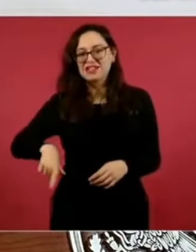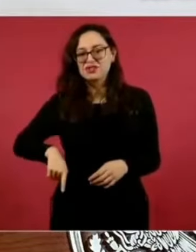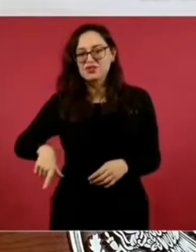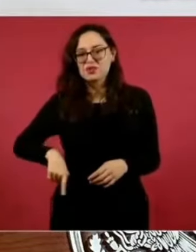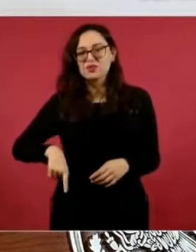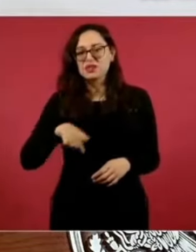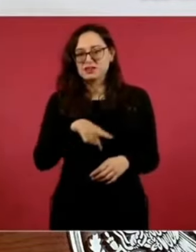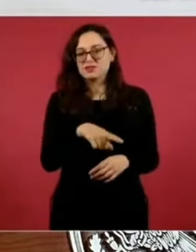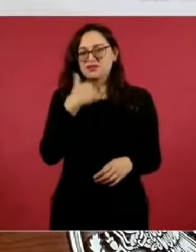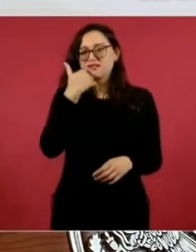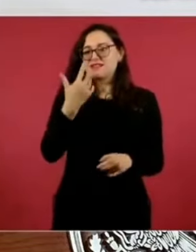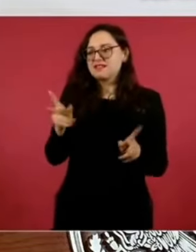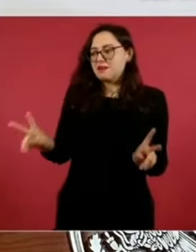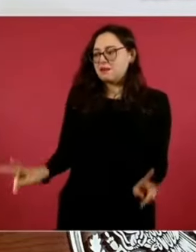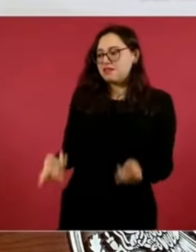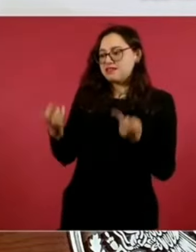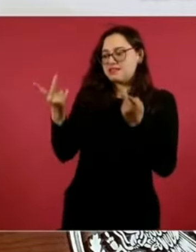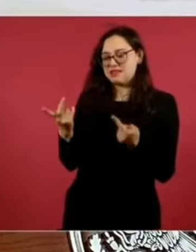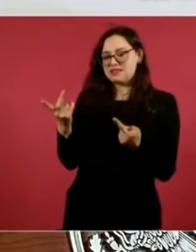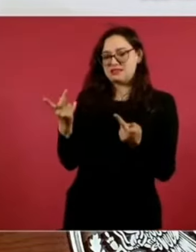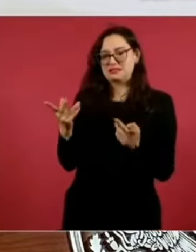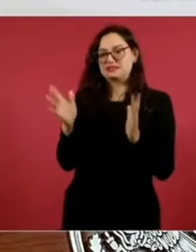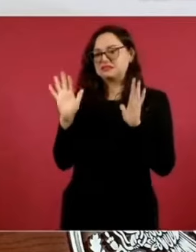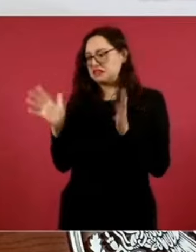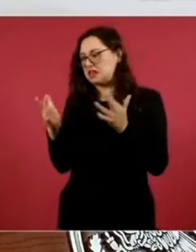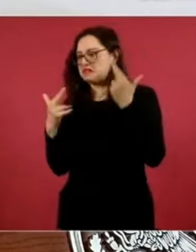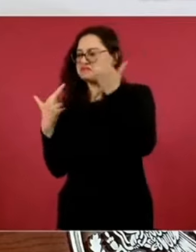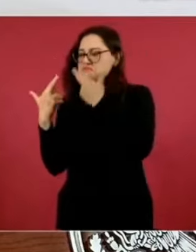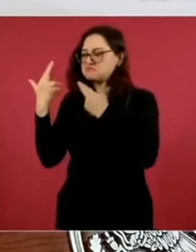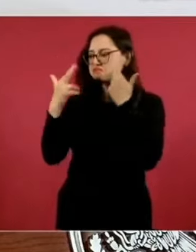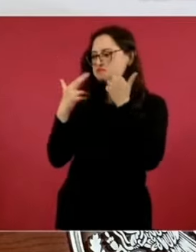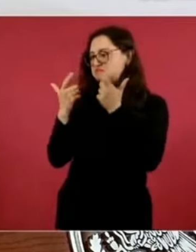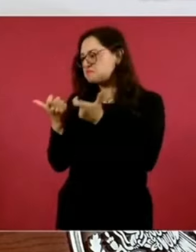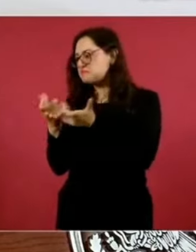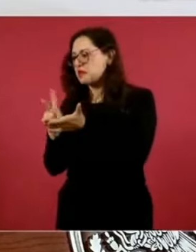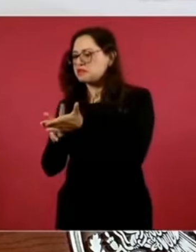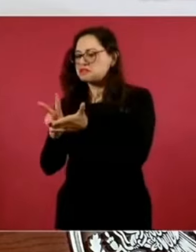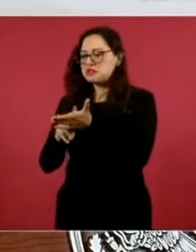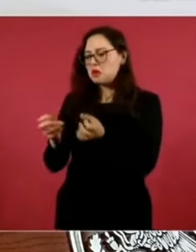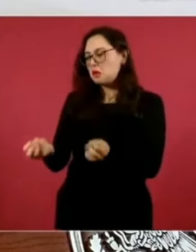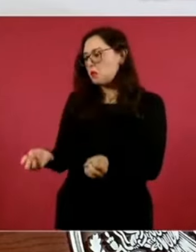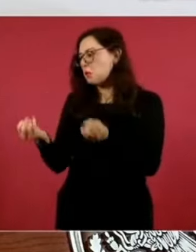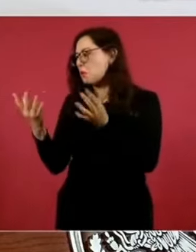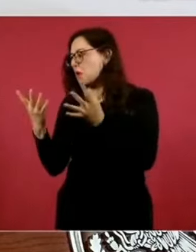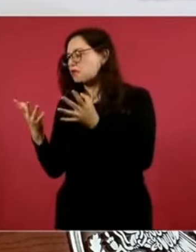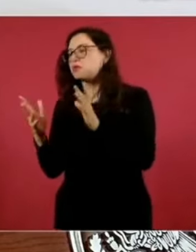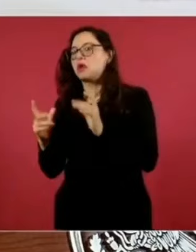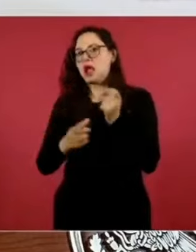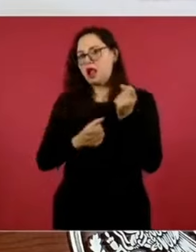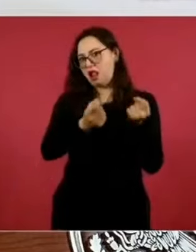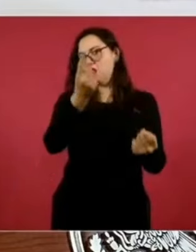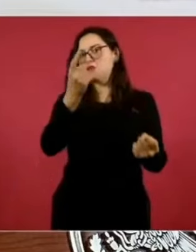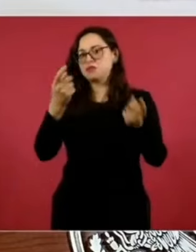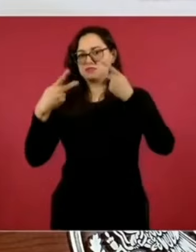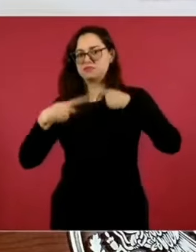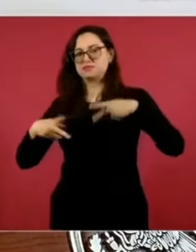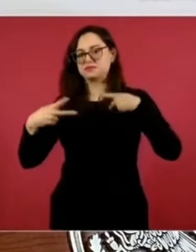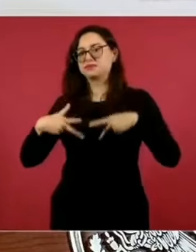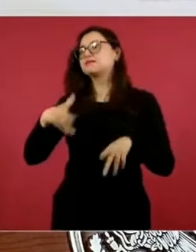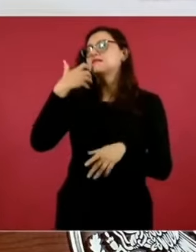avalúo, ya habían aspirantes a quedarse con ese terreno